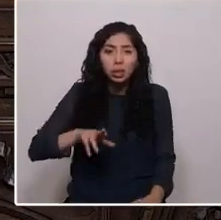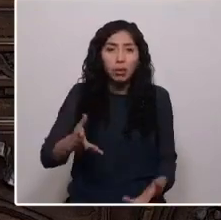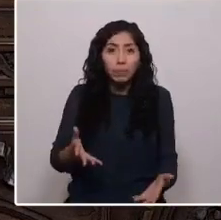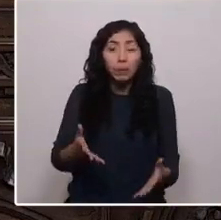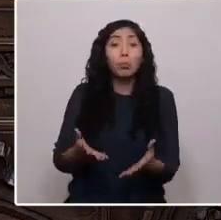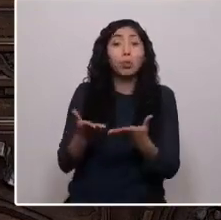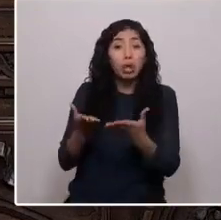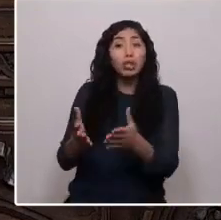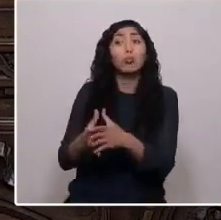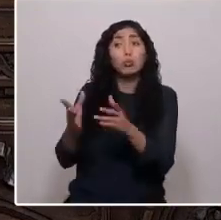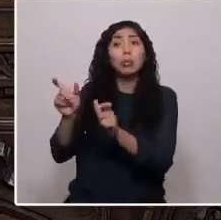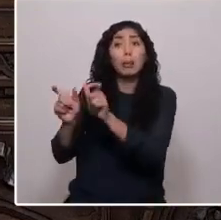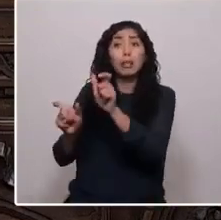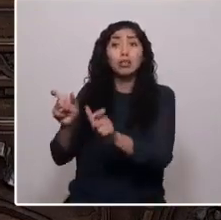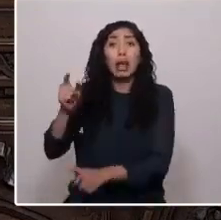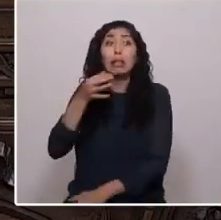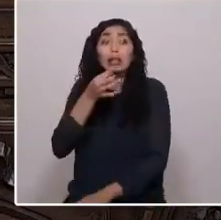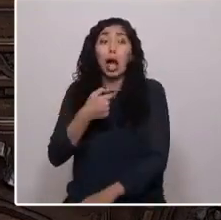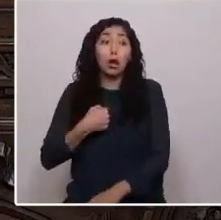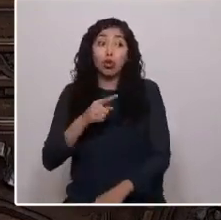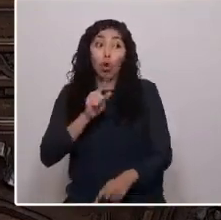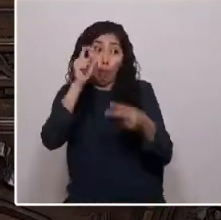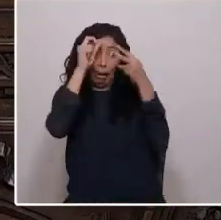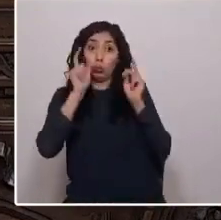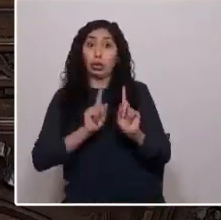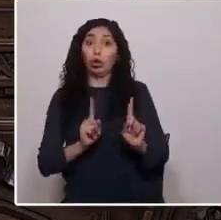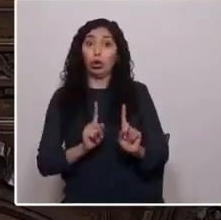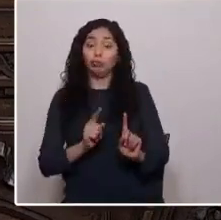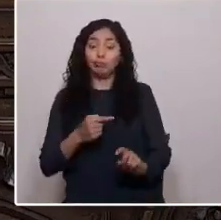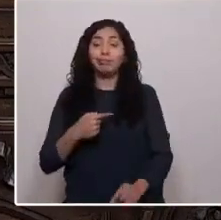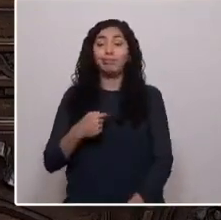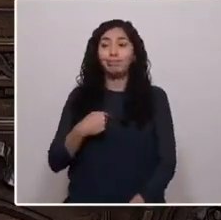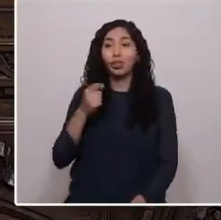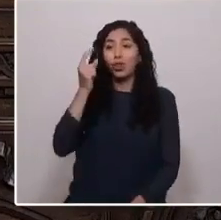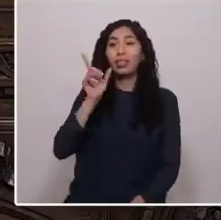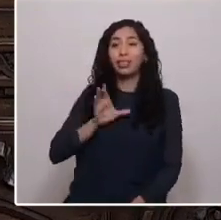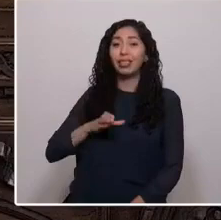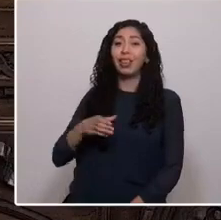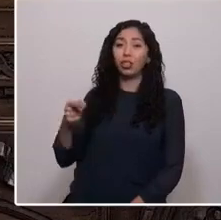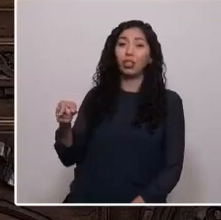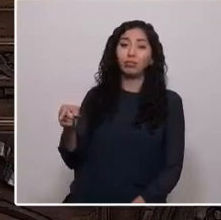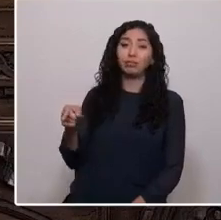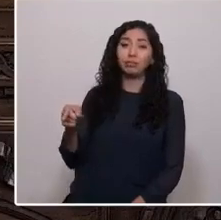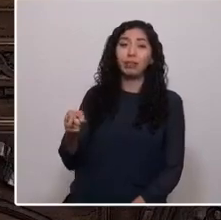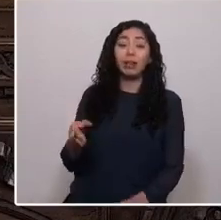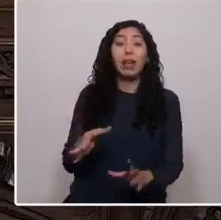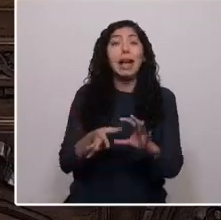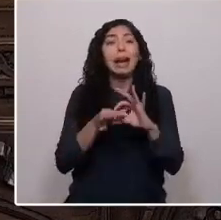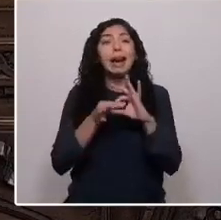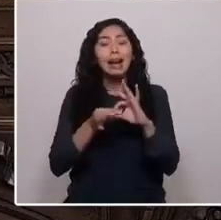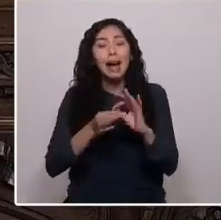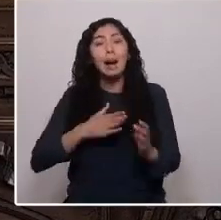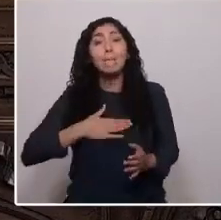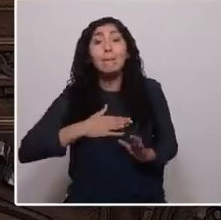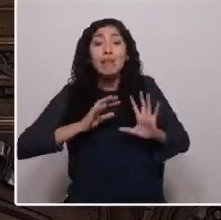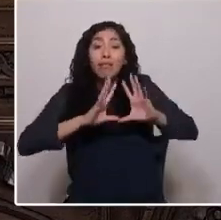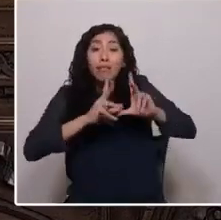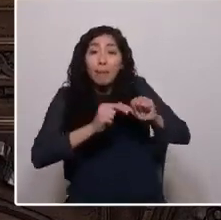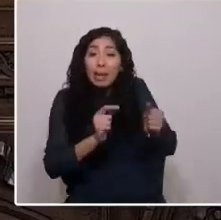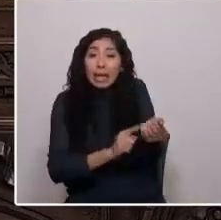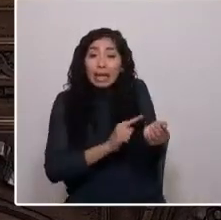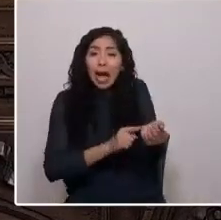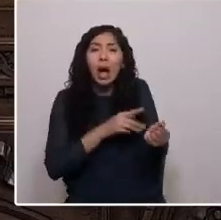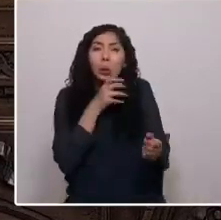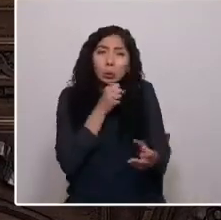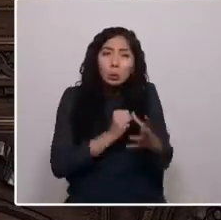mapuche y los entienden de parte. En mi caso, gracias a mi familia, que resistió siempre unida, hoy me